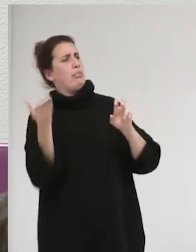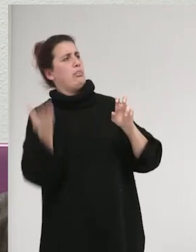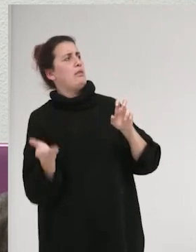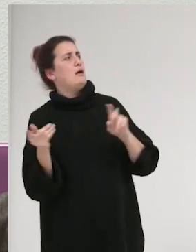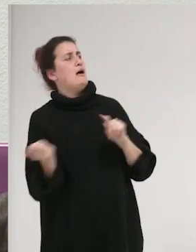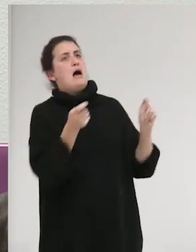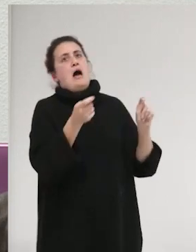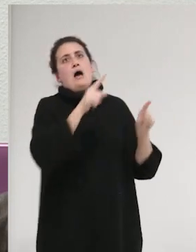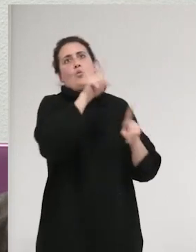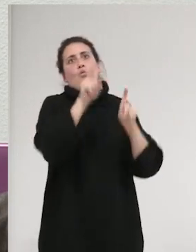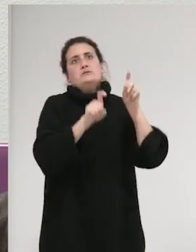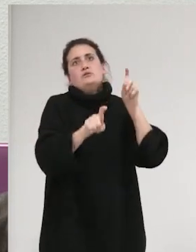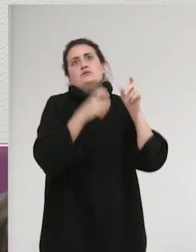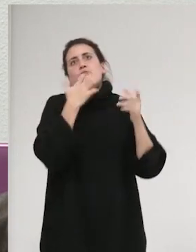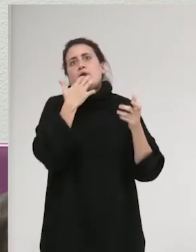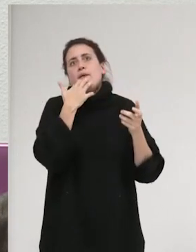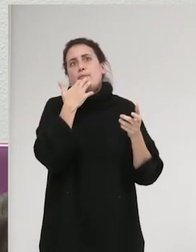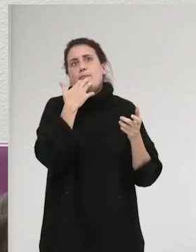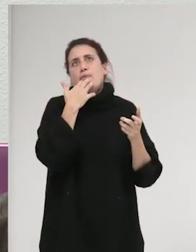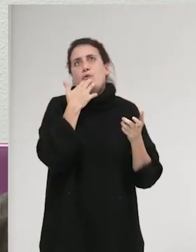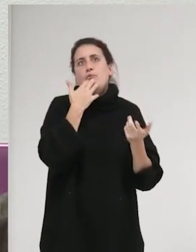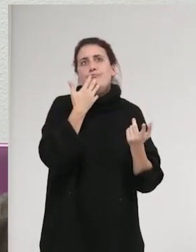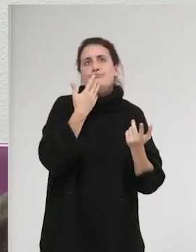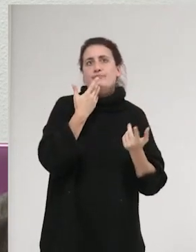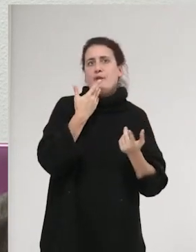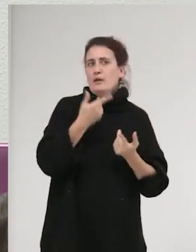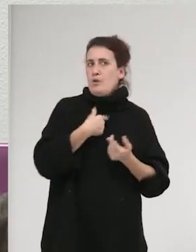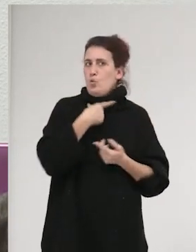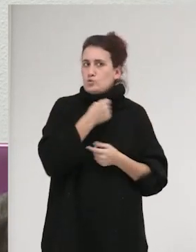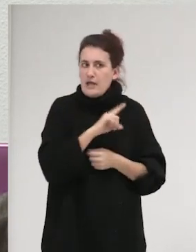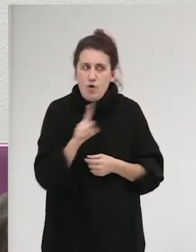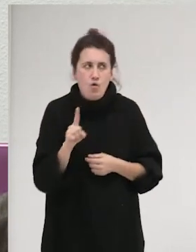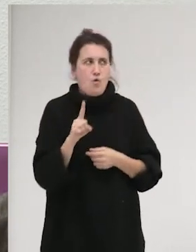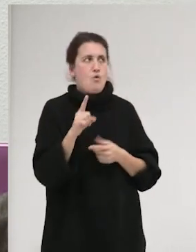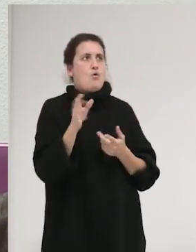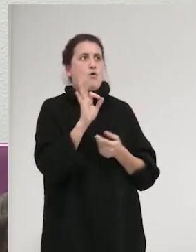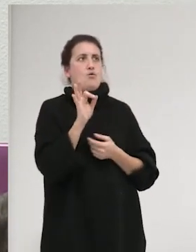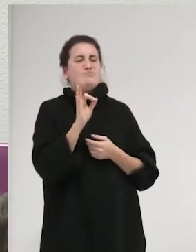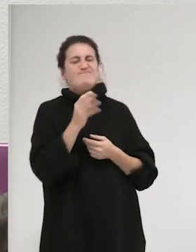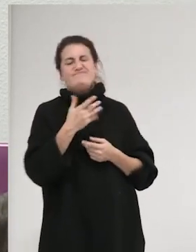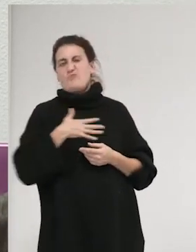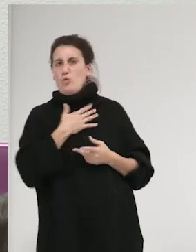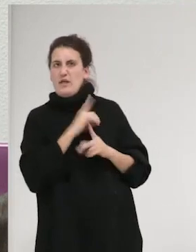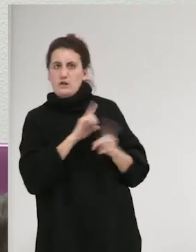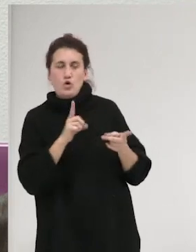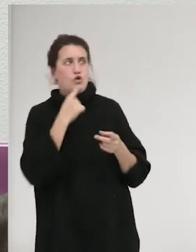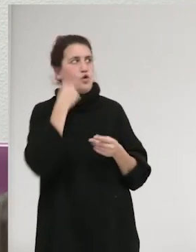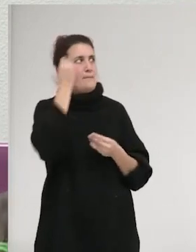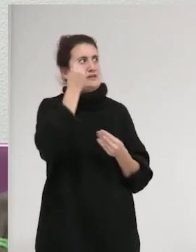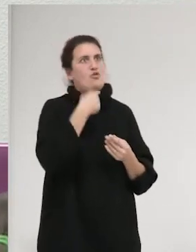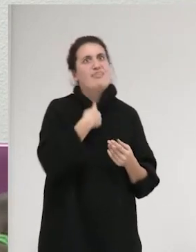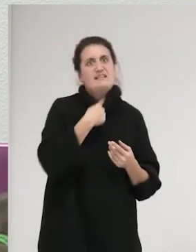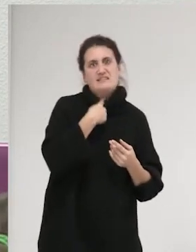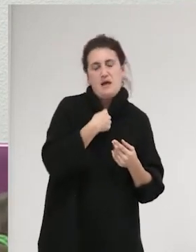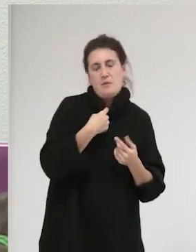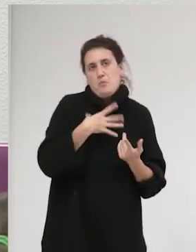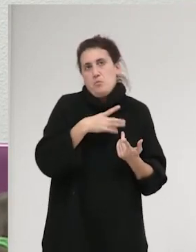que pueden ser desagradables, que pueden no gustarnos, que yo no considero que sea deseable el que